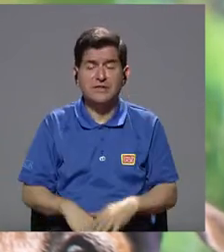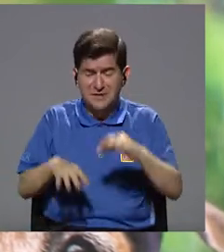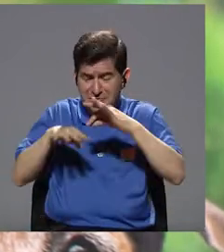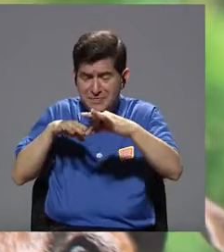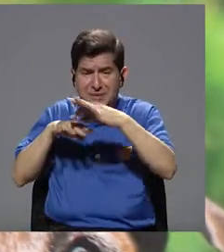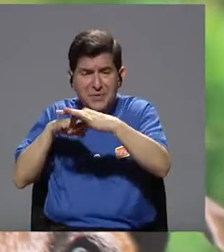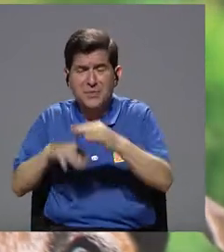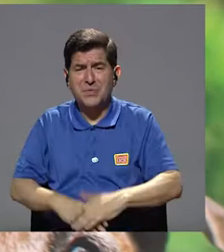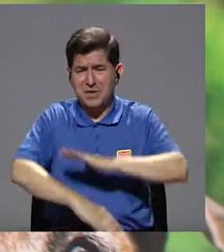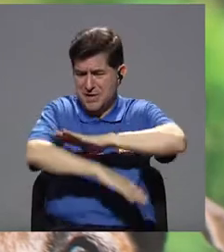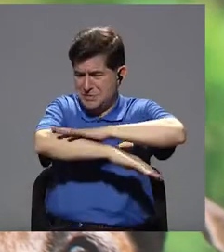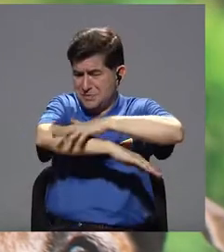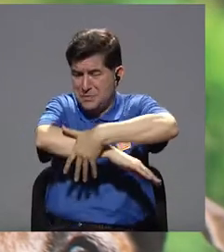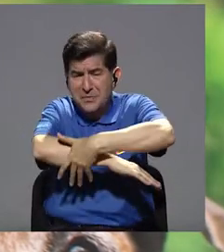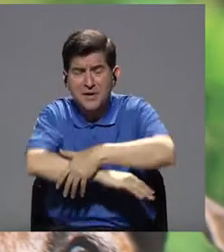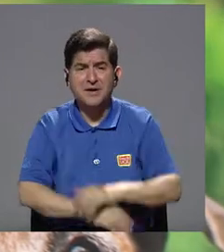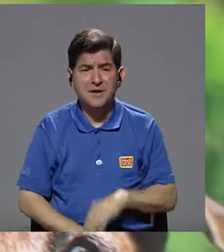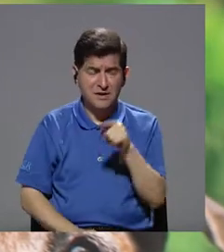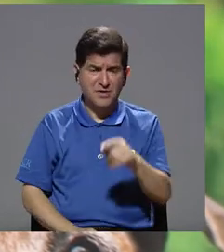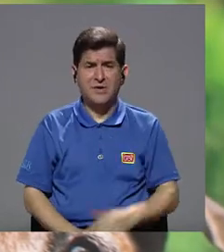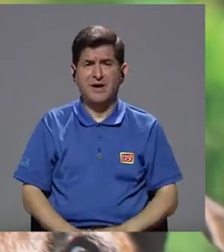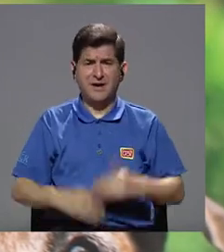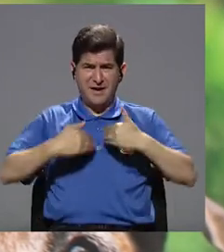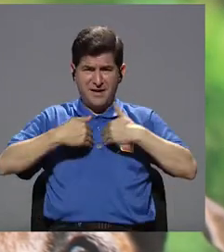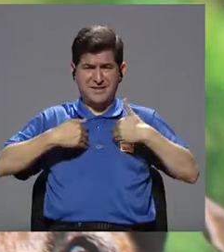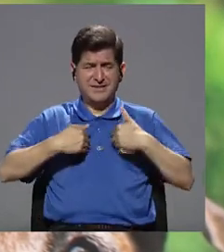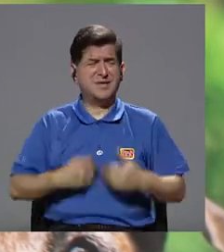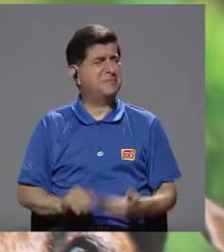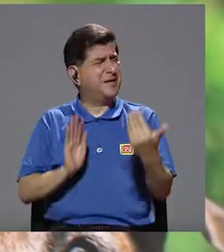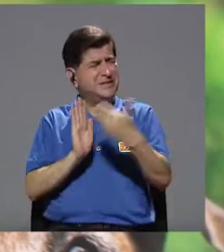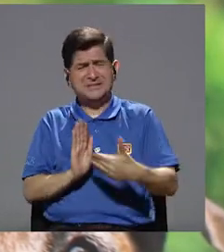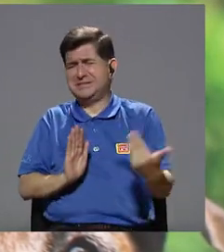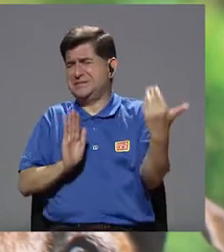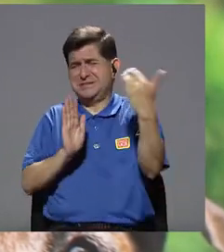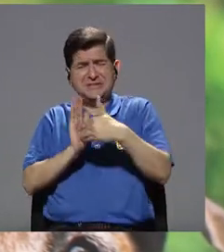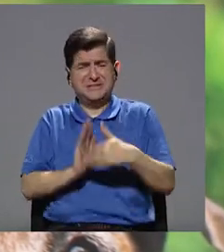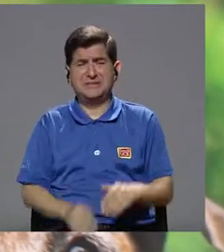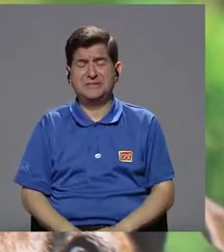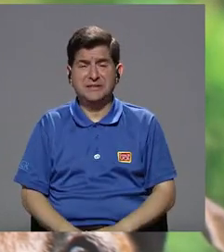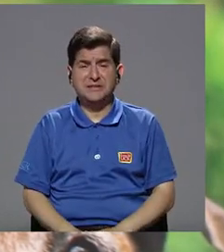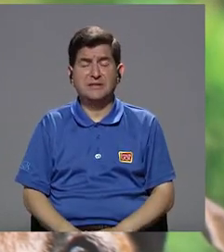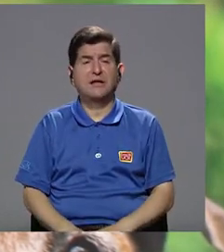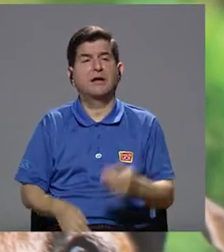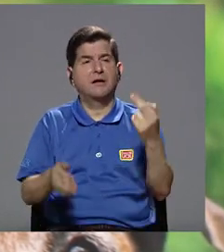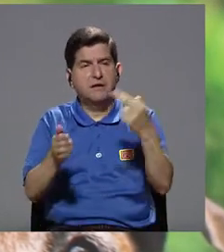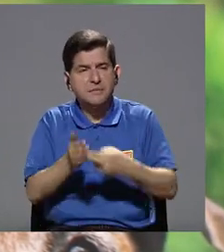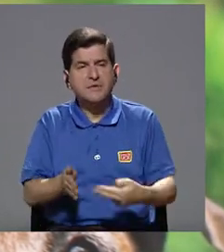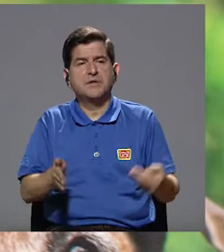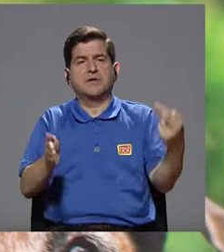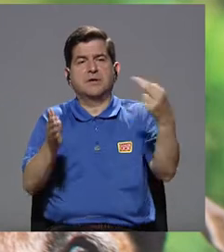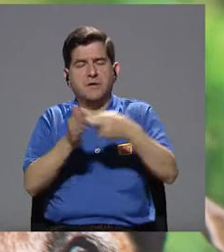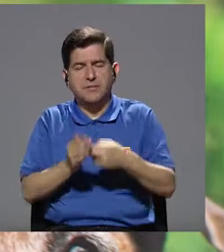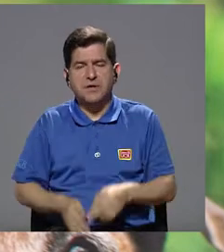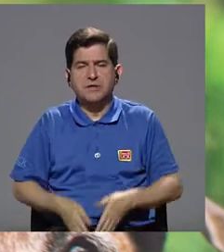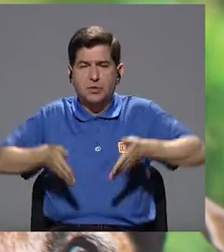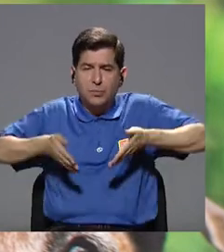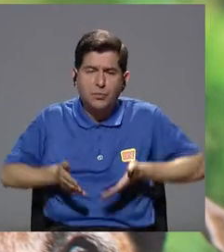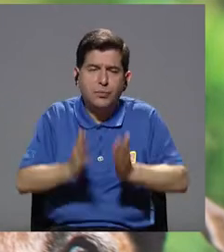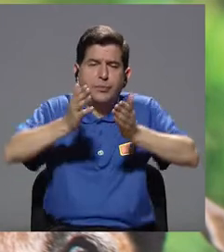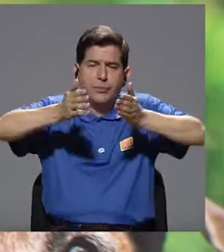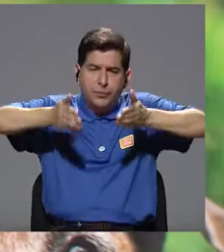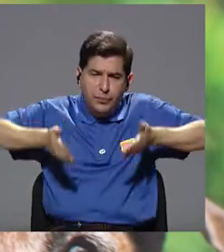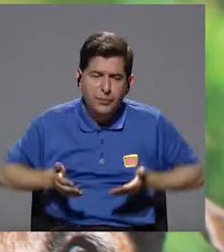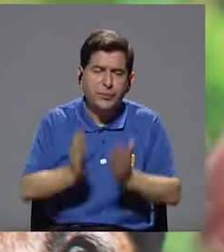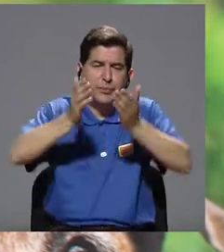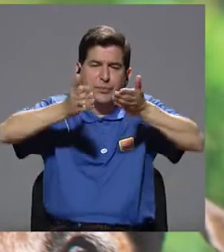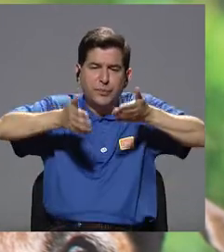de las uñas, el pelo, o son animales que están completamente desgastados de estar teniendo, pues, cachorritos todos los partos, todos los